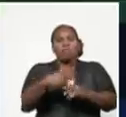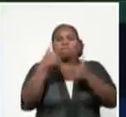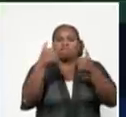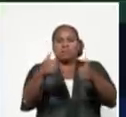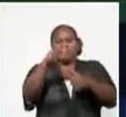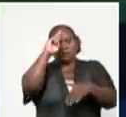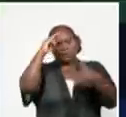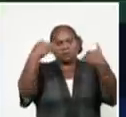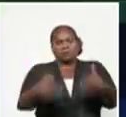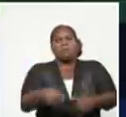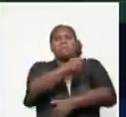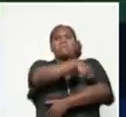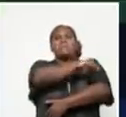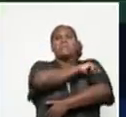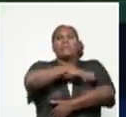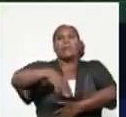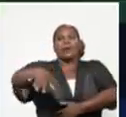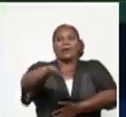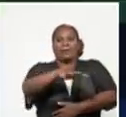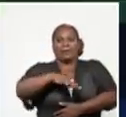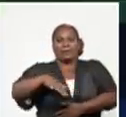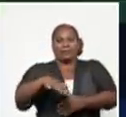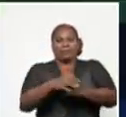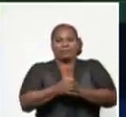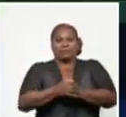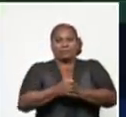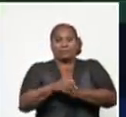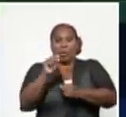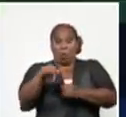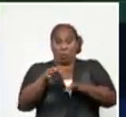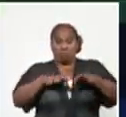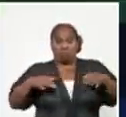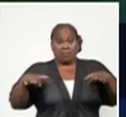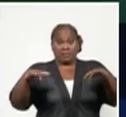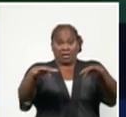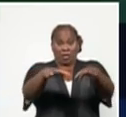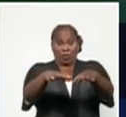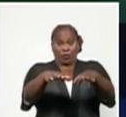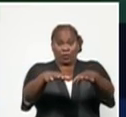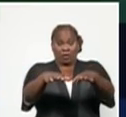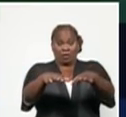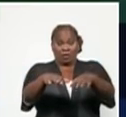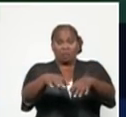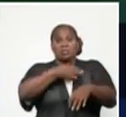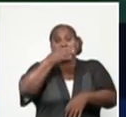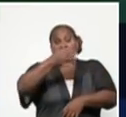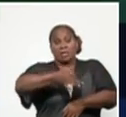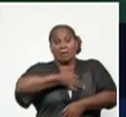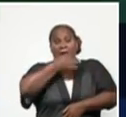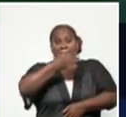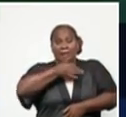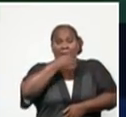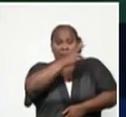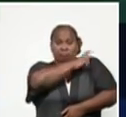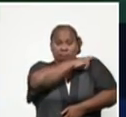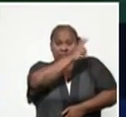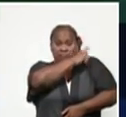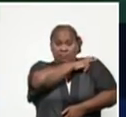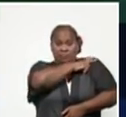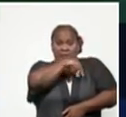nuestro pueblo. Hoy en la mesa redonda, no me voy a detener en grupo de medidas, las autoridades de la capital